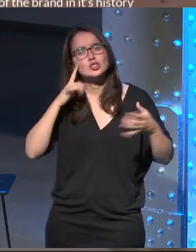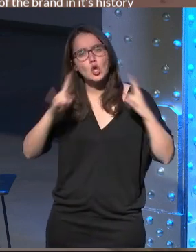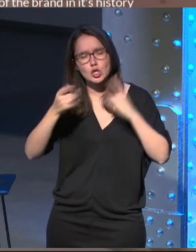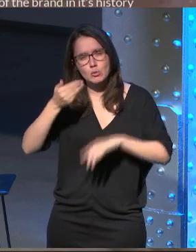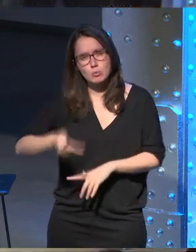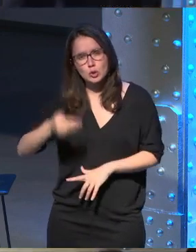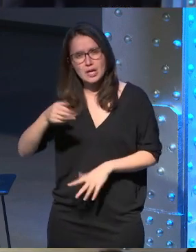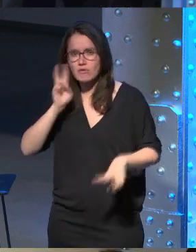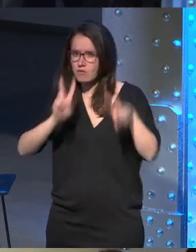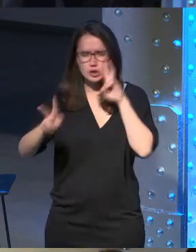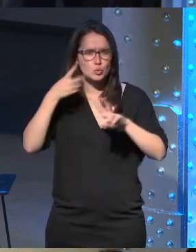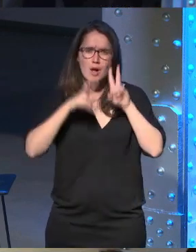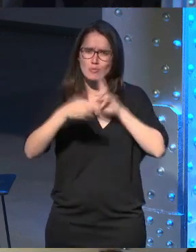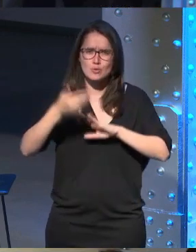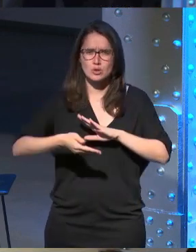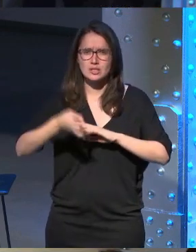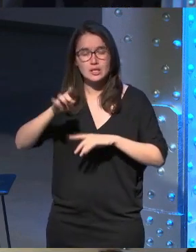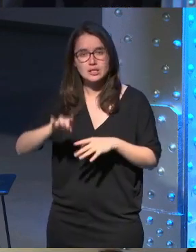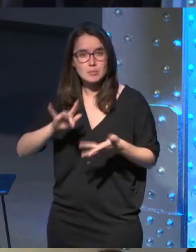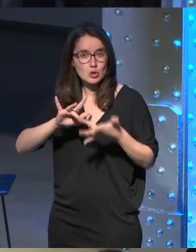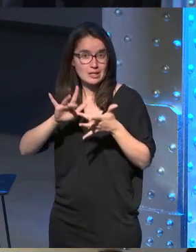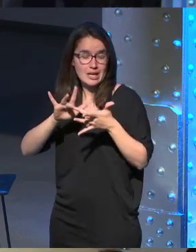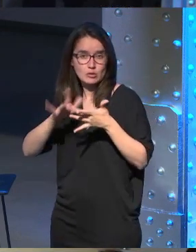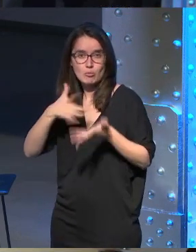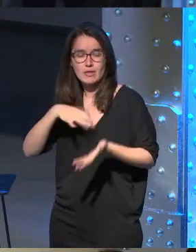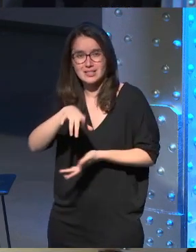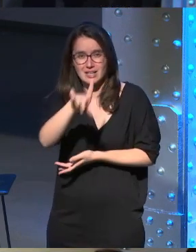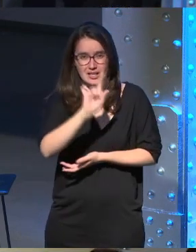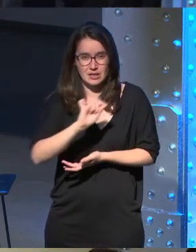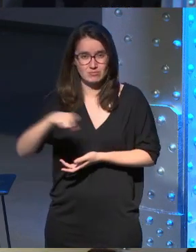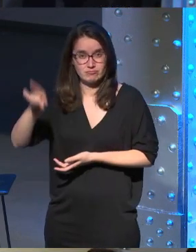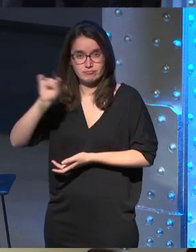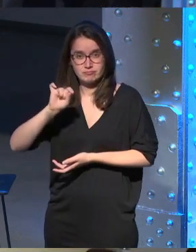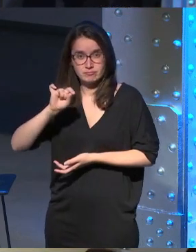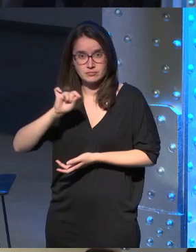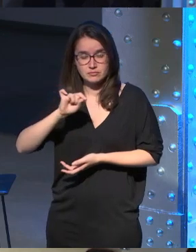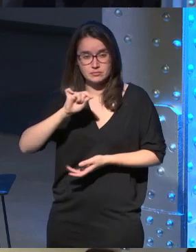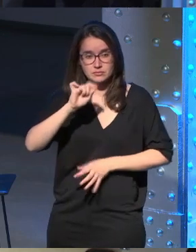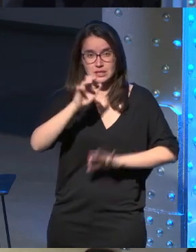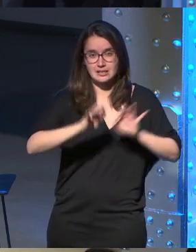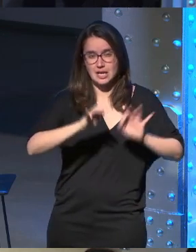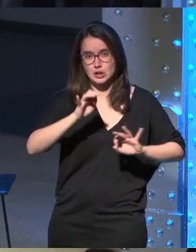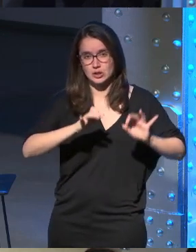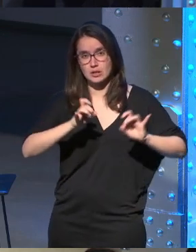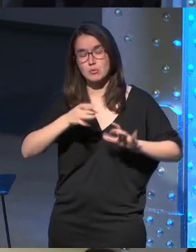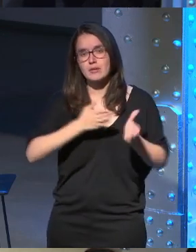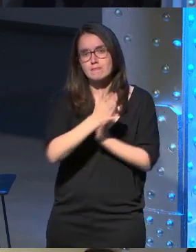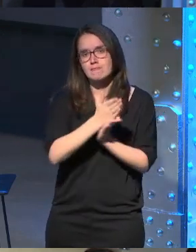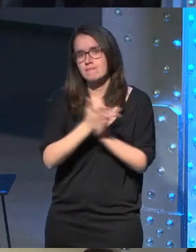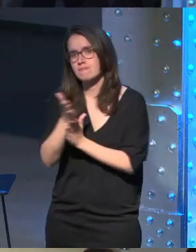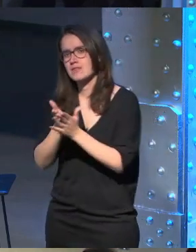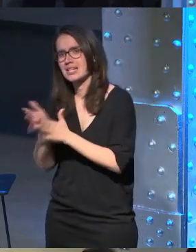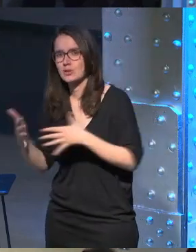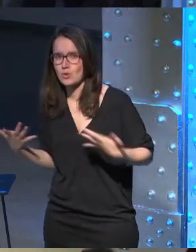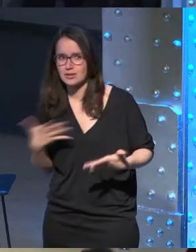sobre todo mucho el aspecto visual y con una pequeña parte interactiva donde podías elegir será el guiño al teatro interactivo qué camino elegir y qué historia